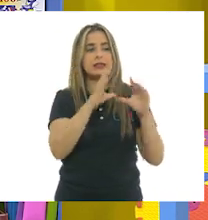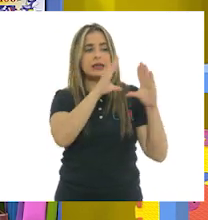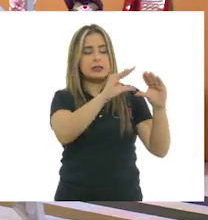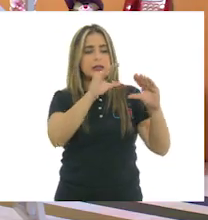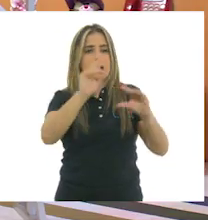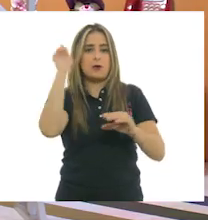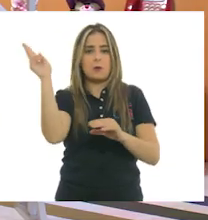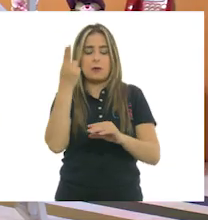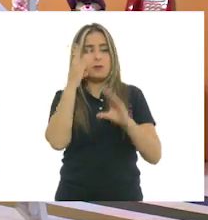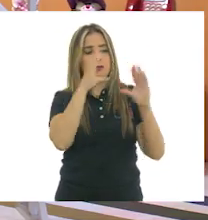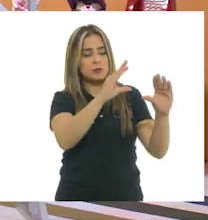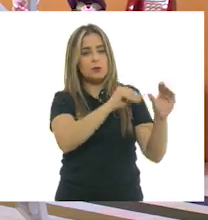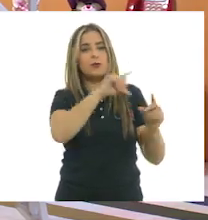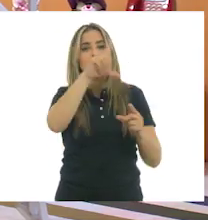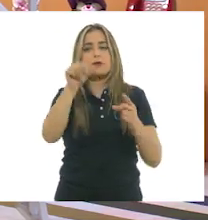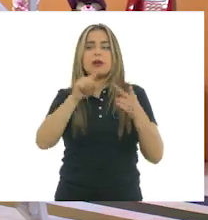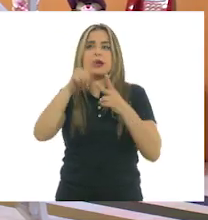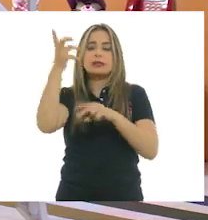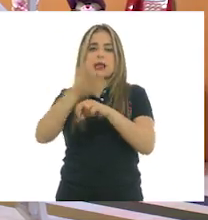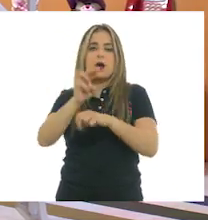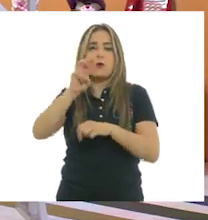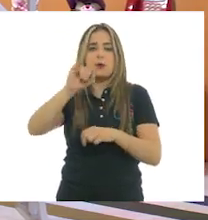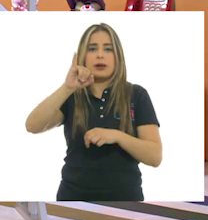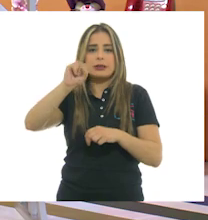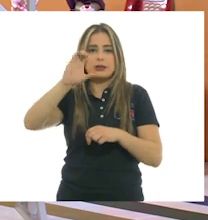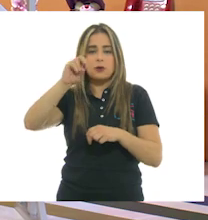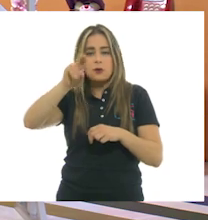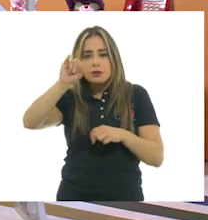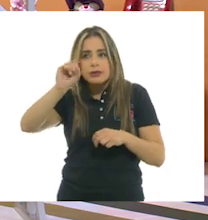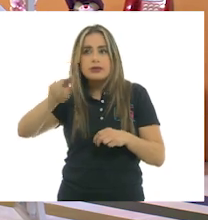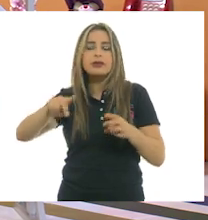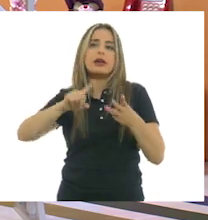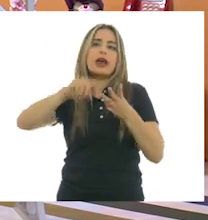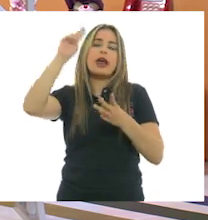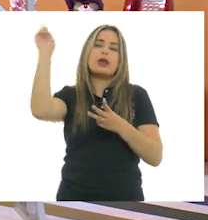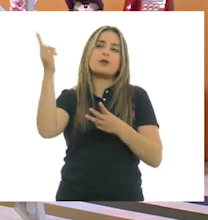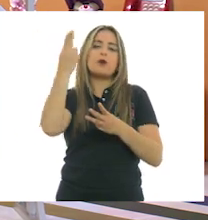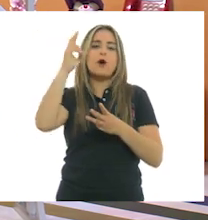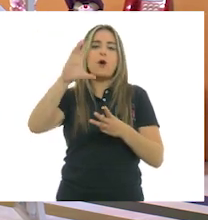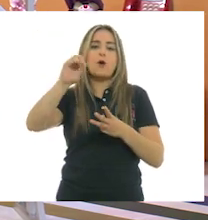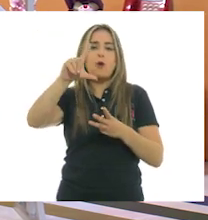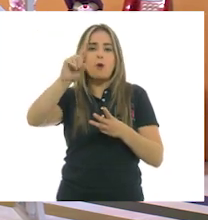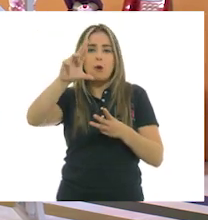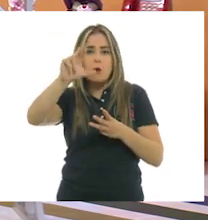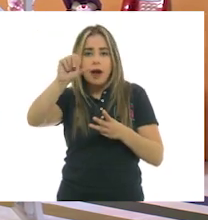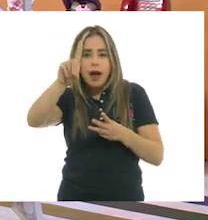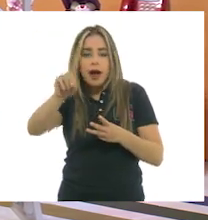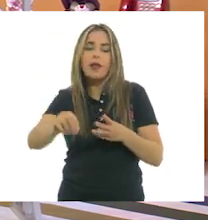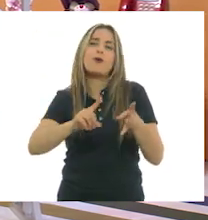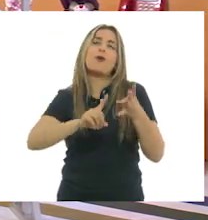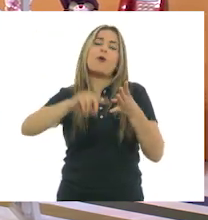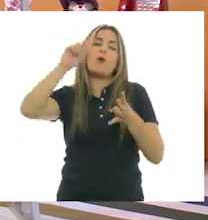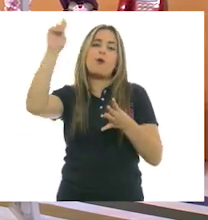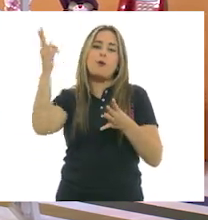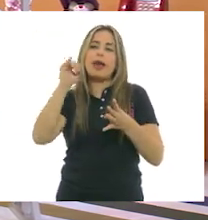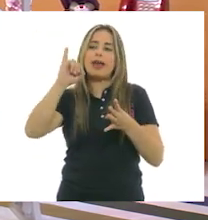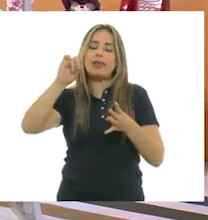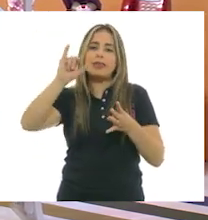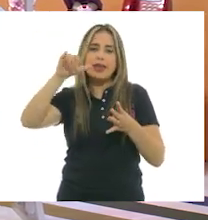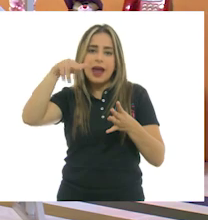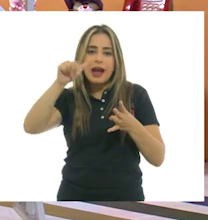cursos en la Universidad de Wisconsin, en la Universidad Estatal de Colorado y en la Universidad de Indiana.